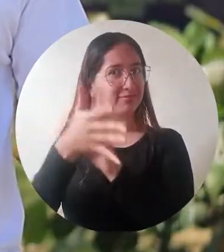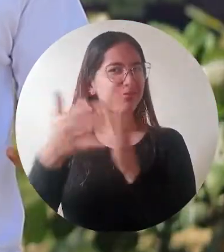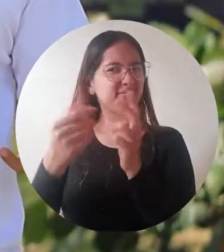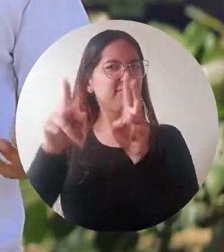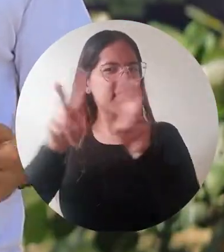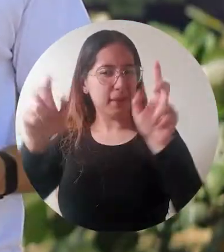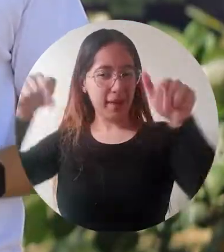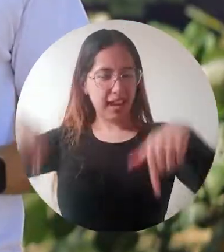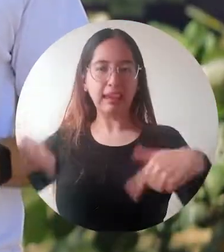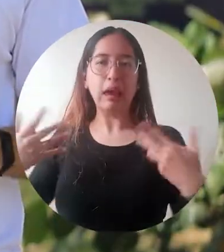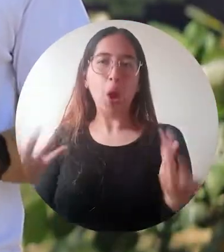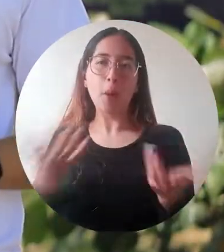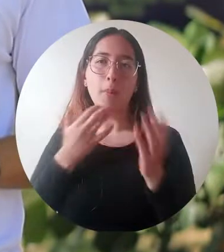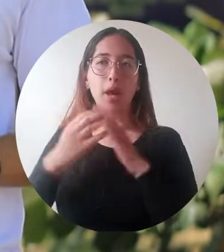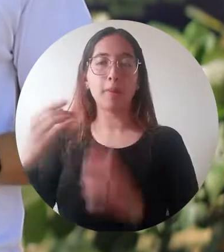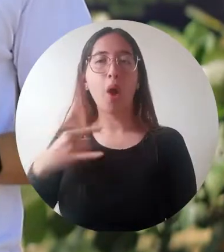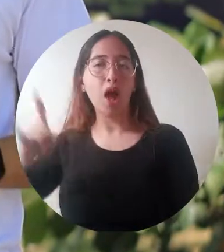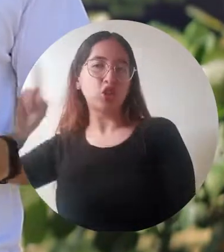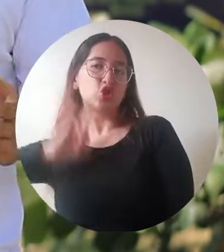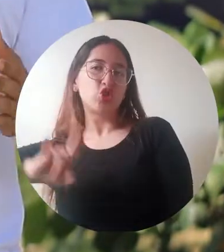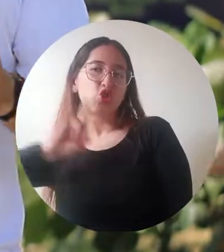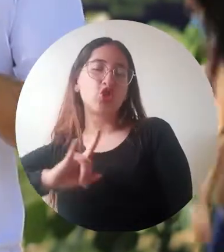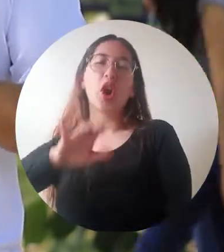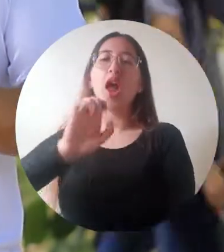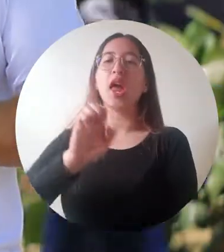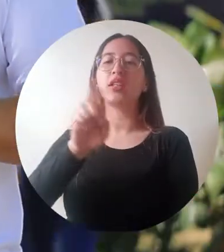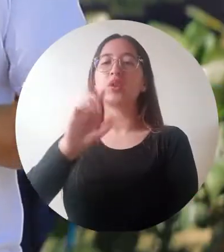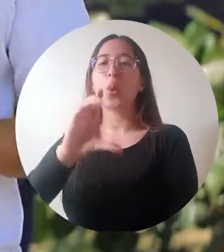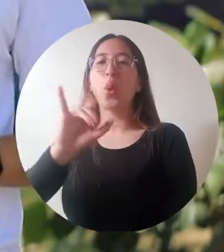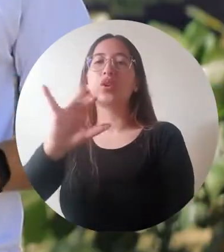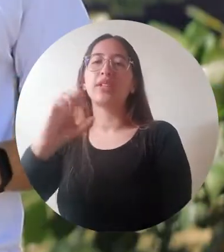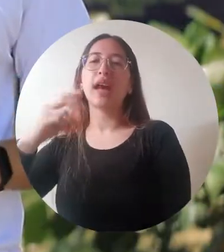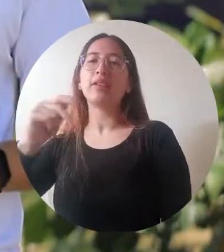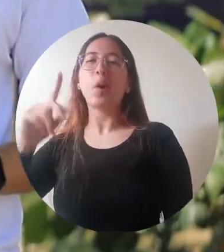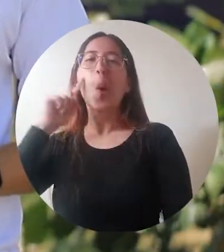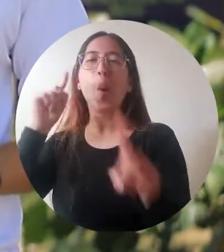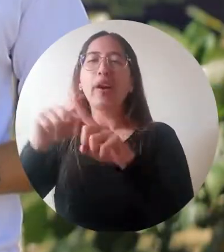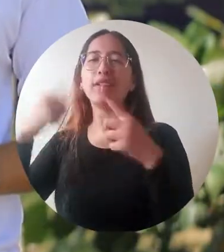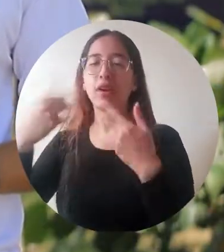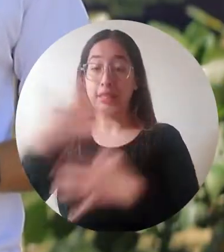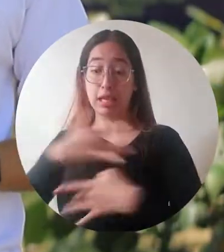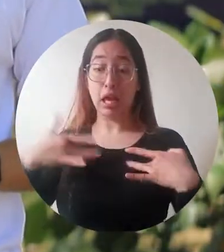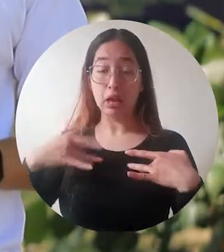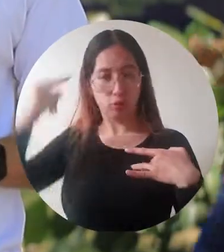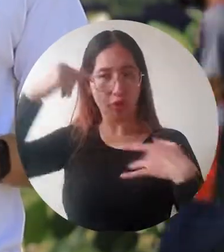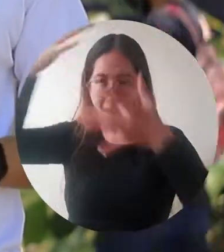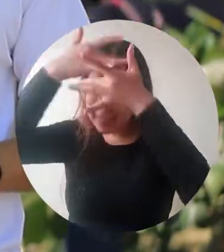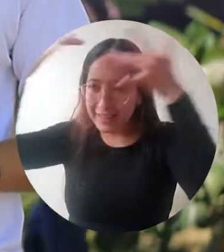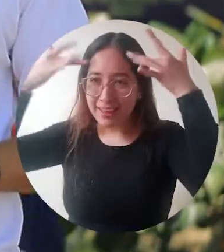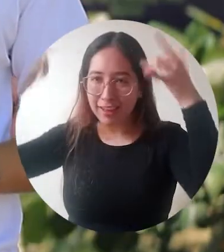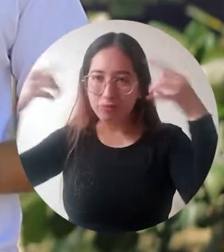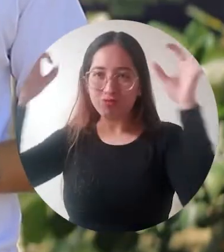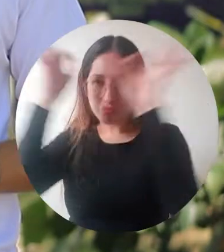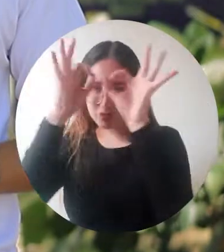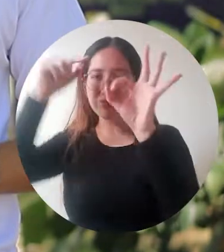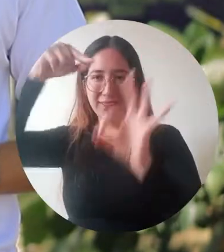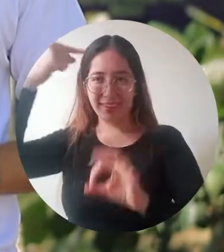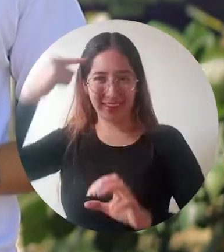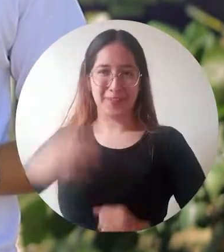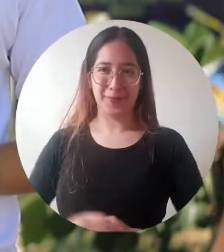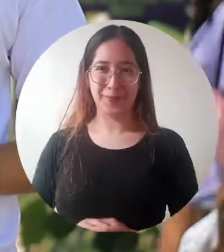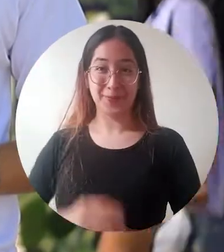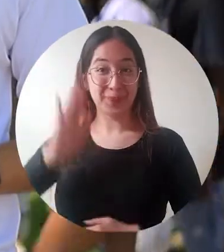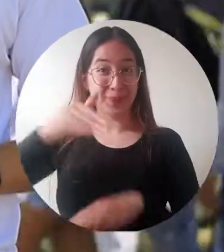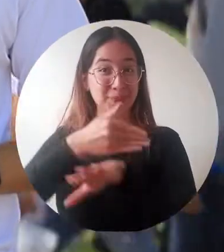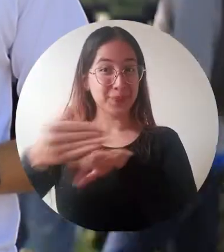información sobre Escuchatón, una estrategia implementada en pro de la salud mental de los integrantes de la comunidad universitaria.